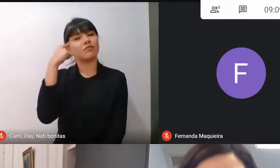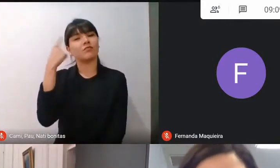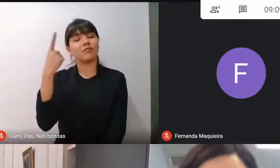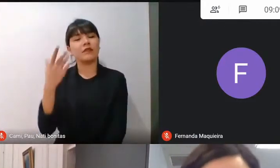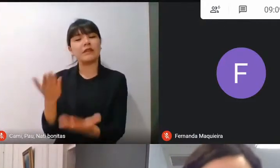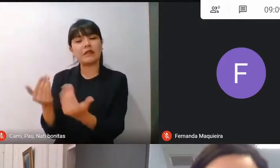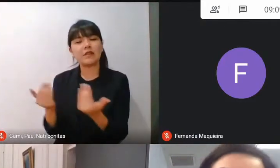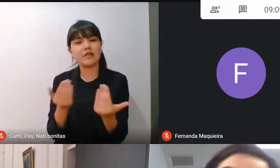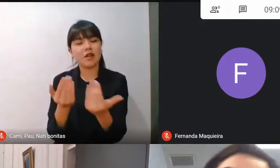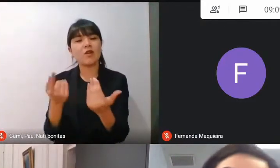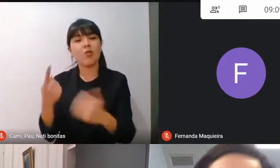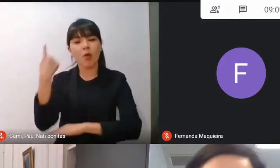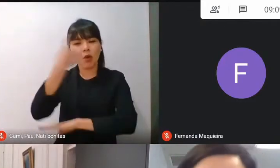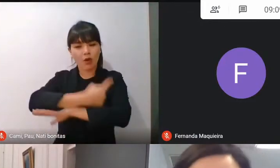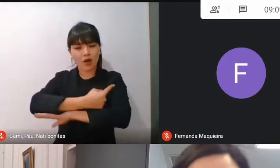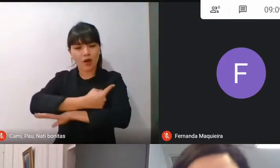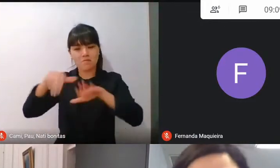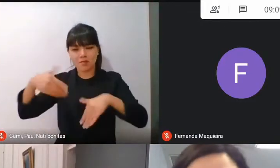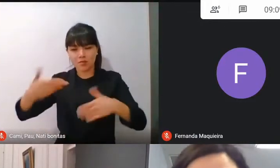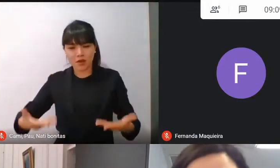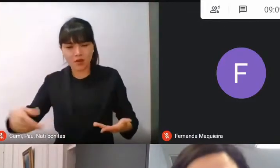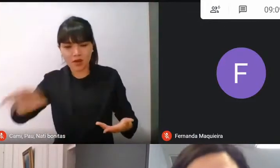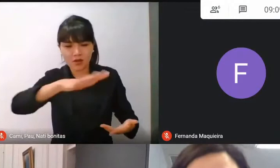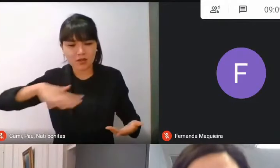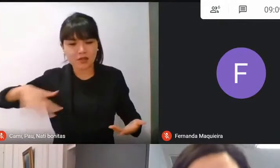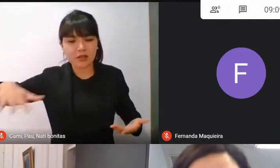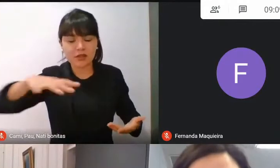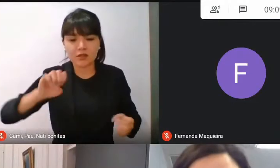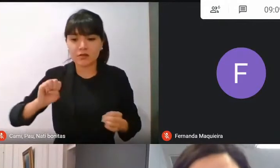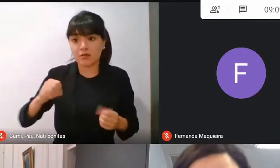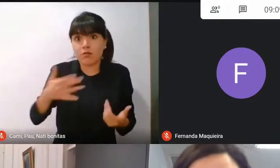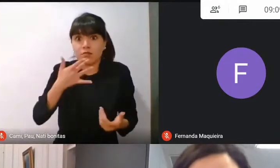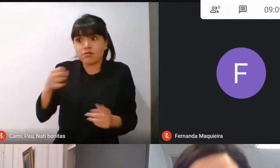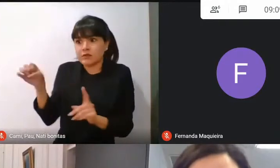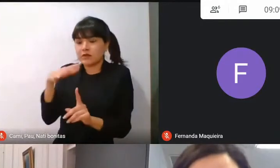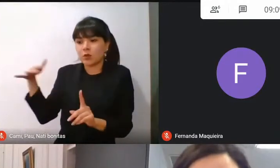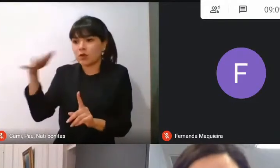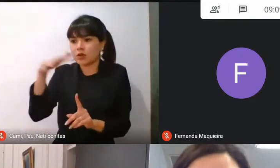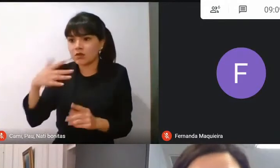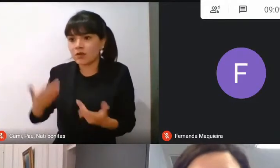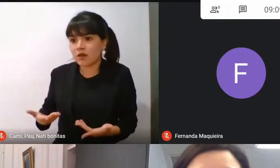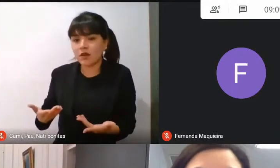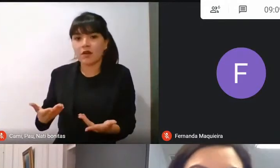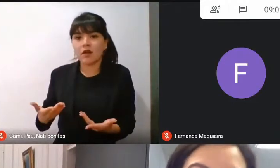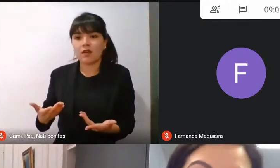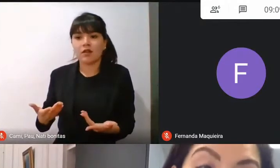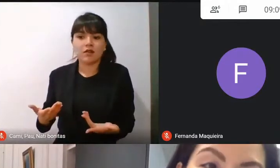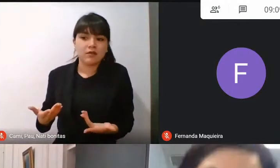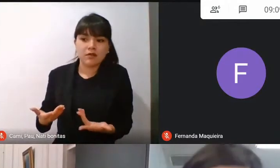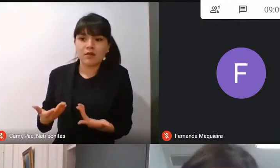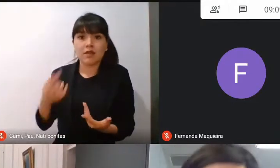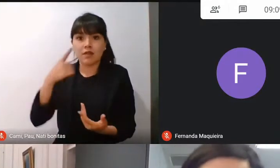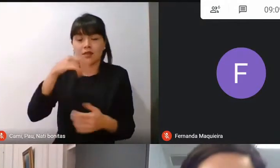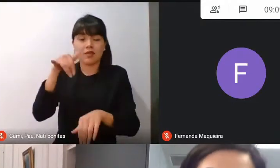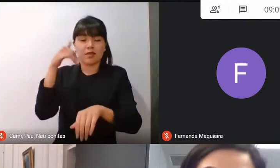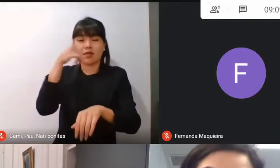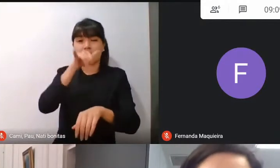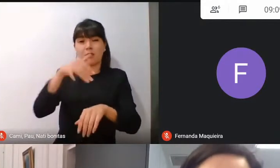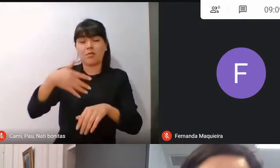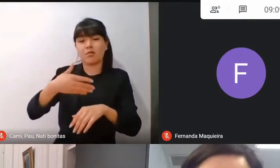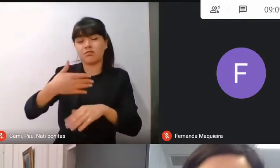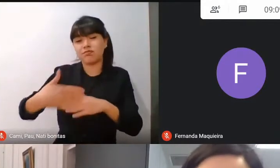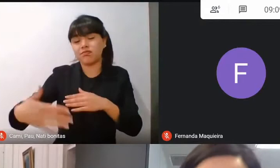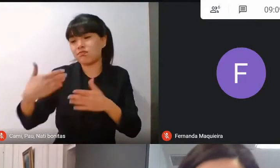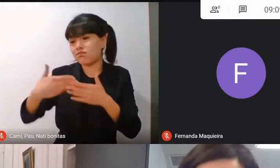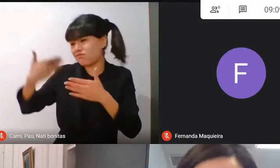jornada como esta en una ocasión donde que se ha hecho este tiempo tan difícil y